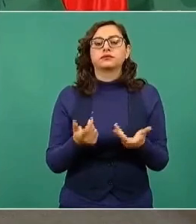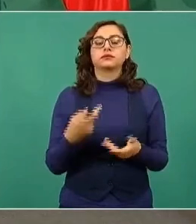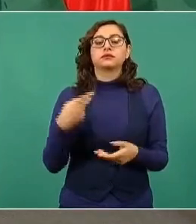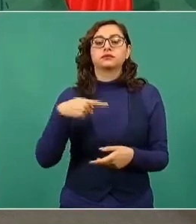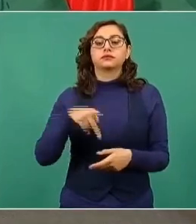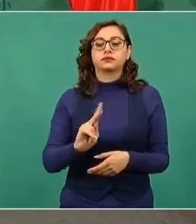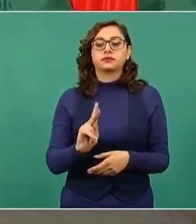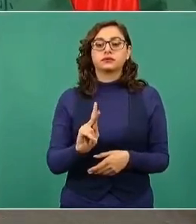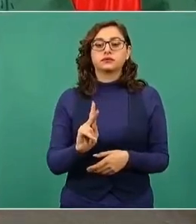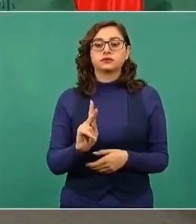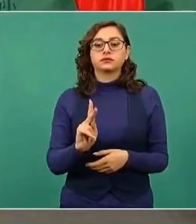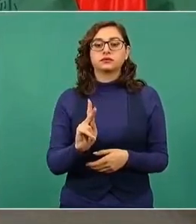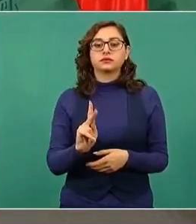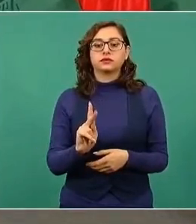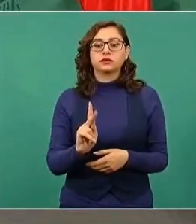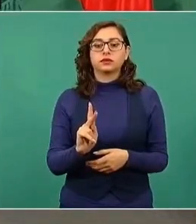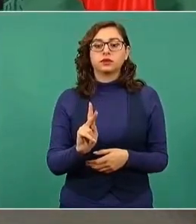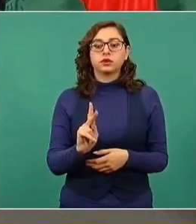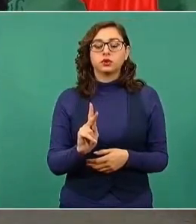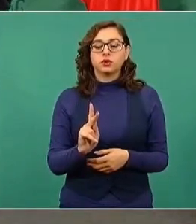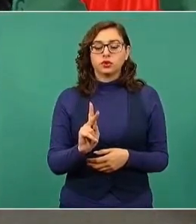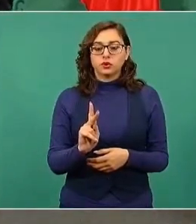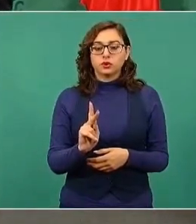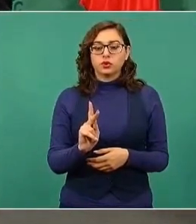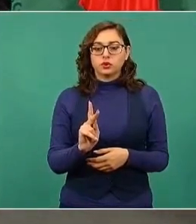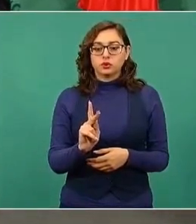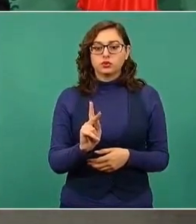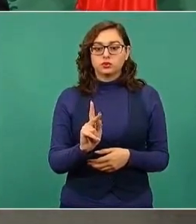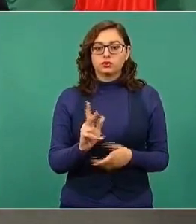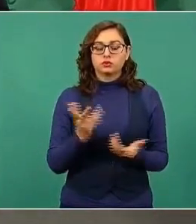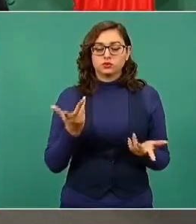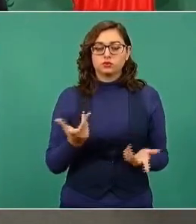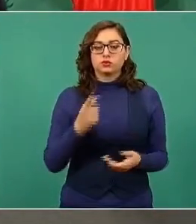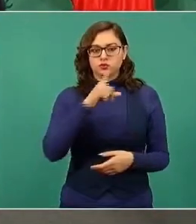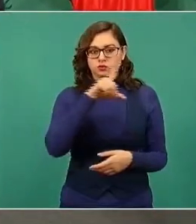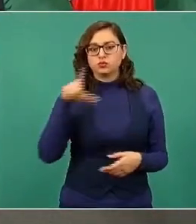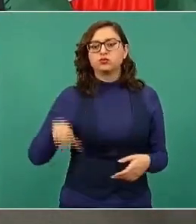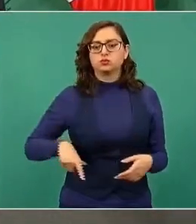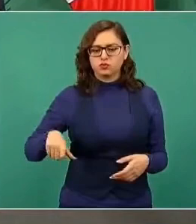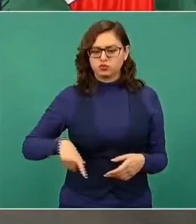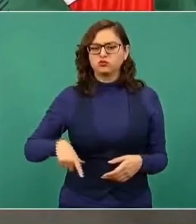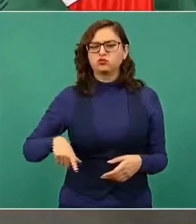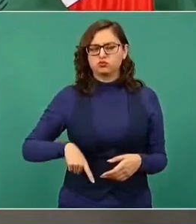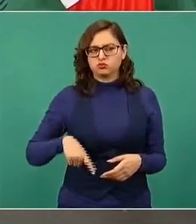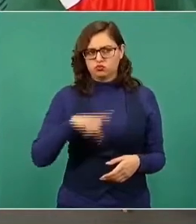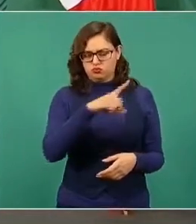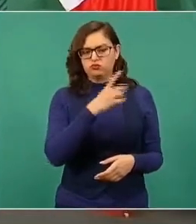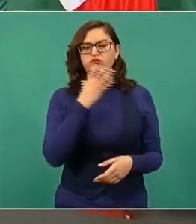disposición del gobierno de Israel a ayudar.